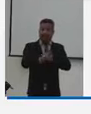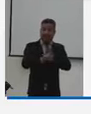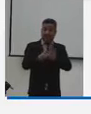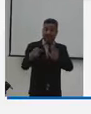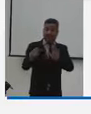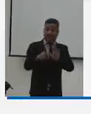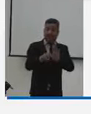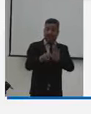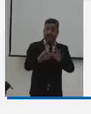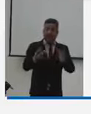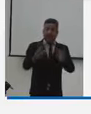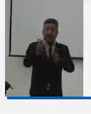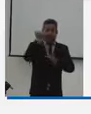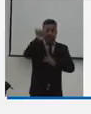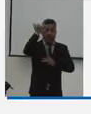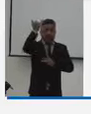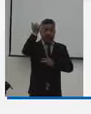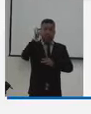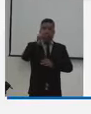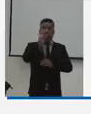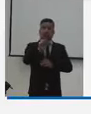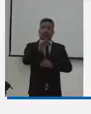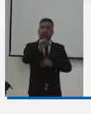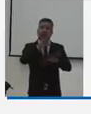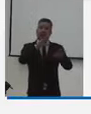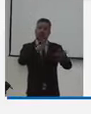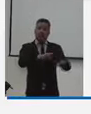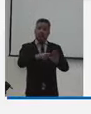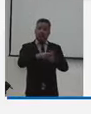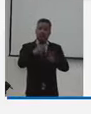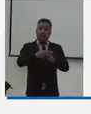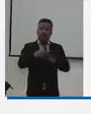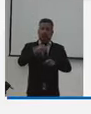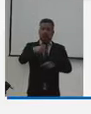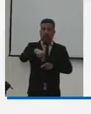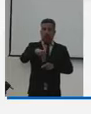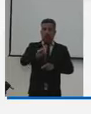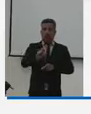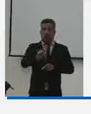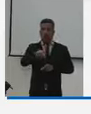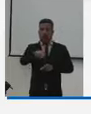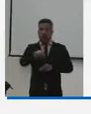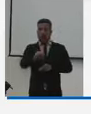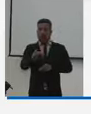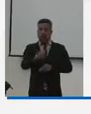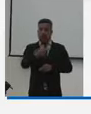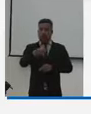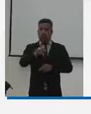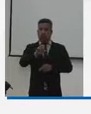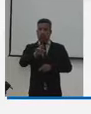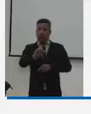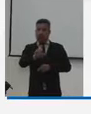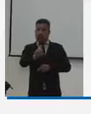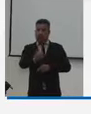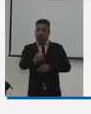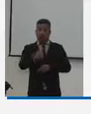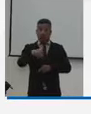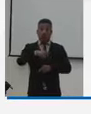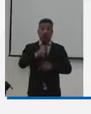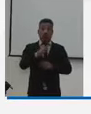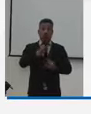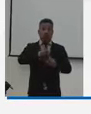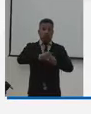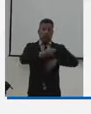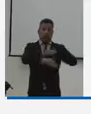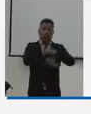esa ley fue de iniciativa de la representante Norma Hurtado donde nosotros como Ministerio del